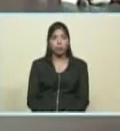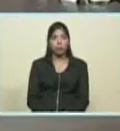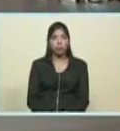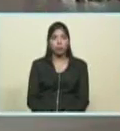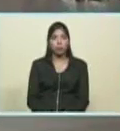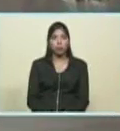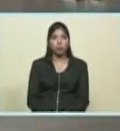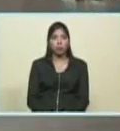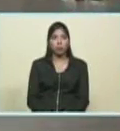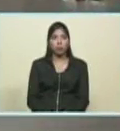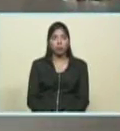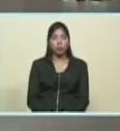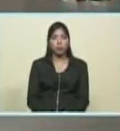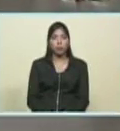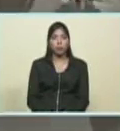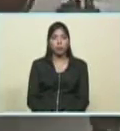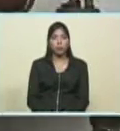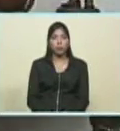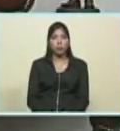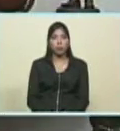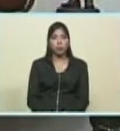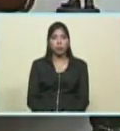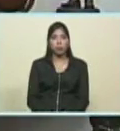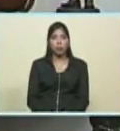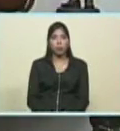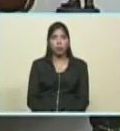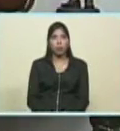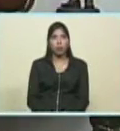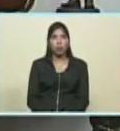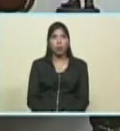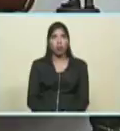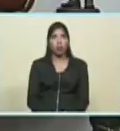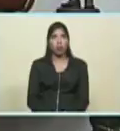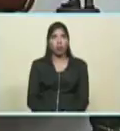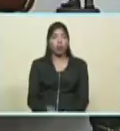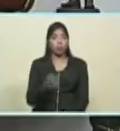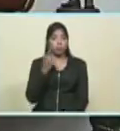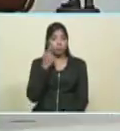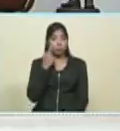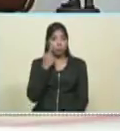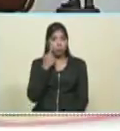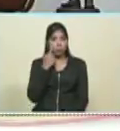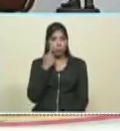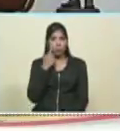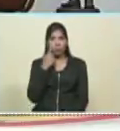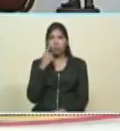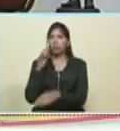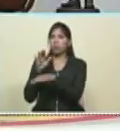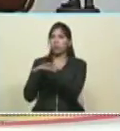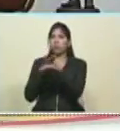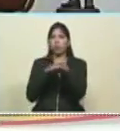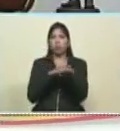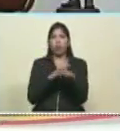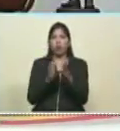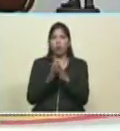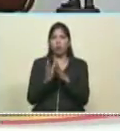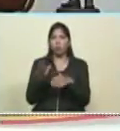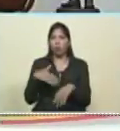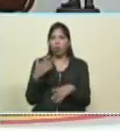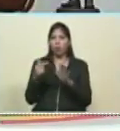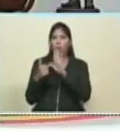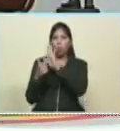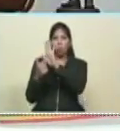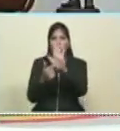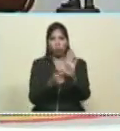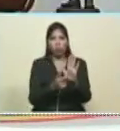ahí estuvieron entonces si pudiéramos conseguir para compartir con todo el país en cadena nacional de radio y televisión y